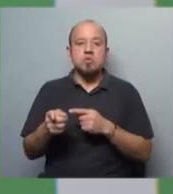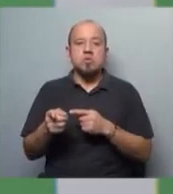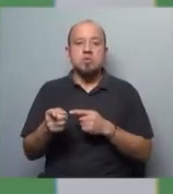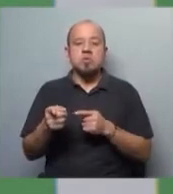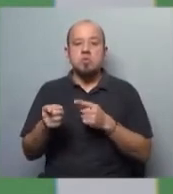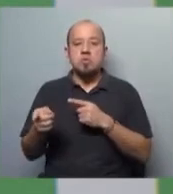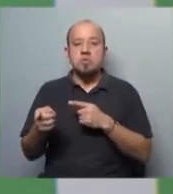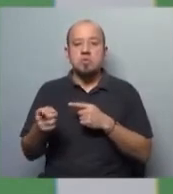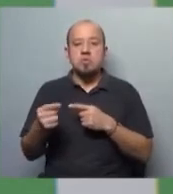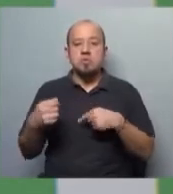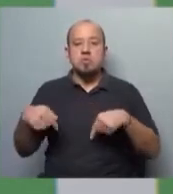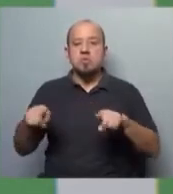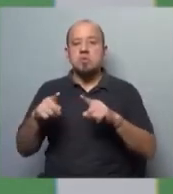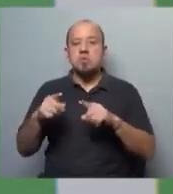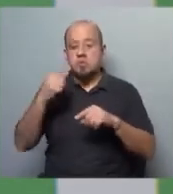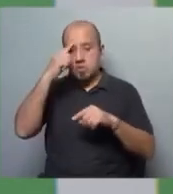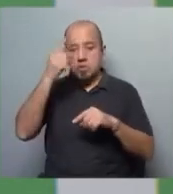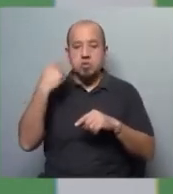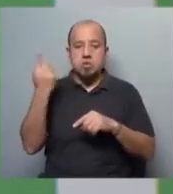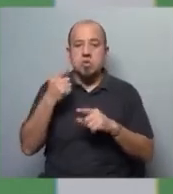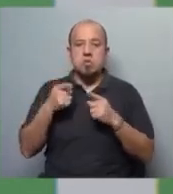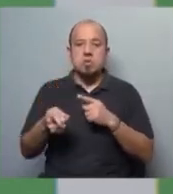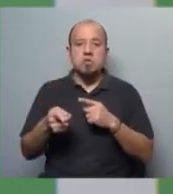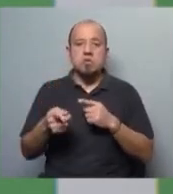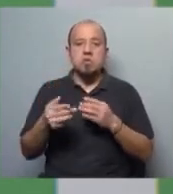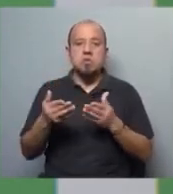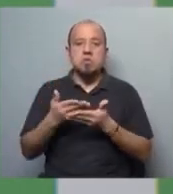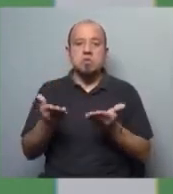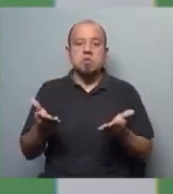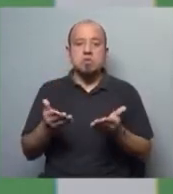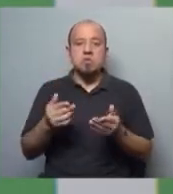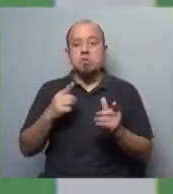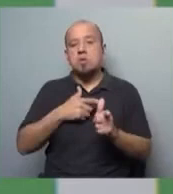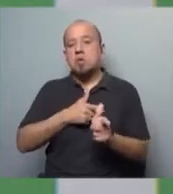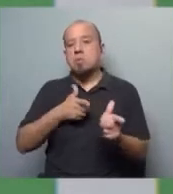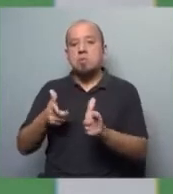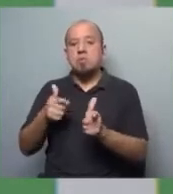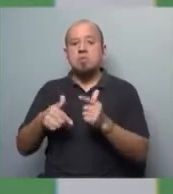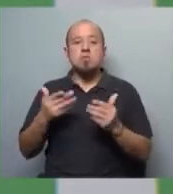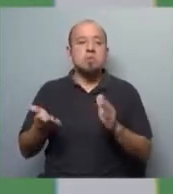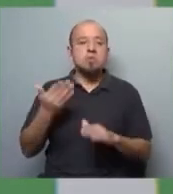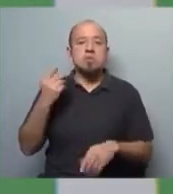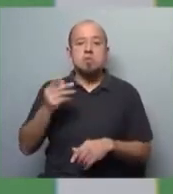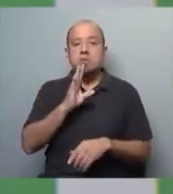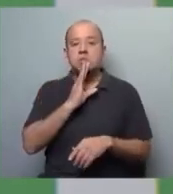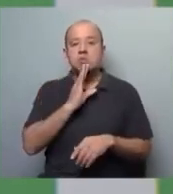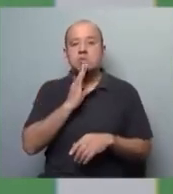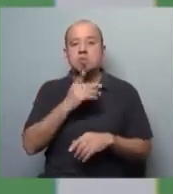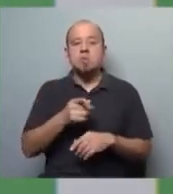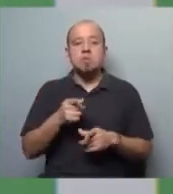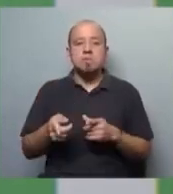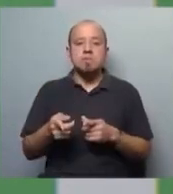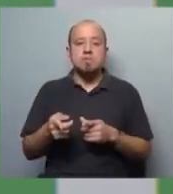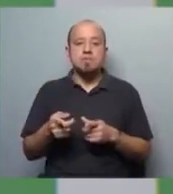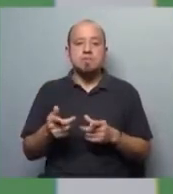nacionales, pero también internacionales, son receptores de armamento, ¿de dónde viene el armamento? La mayoría de ellos viene de Estados Unidos, son